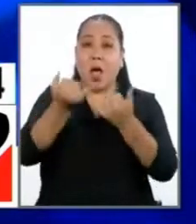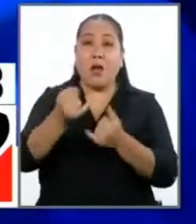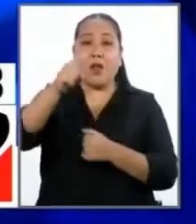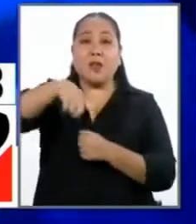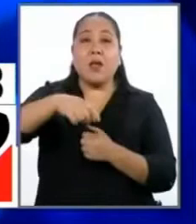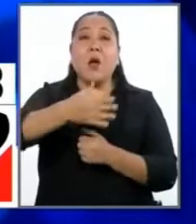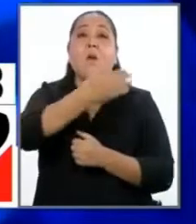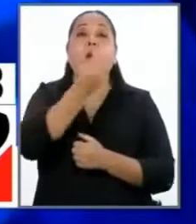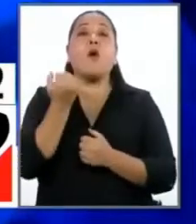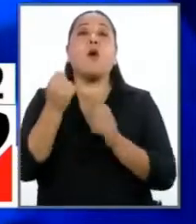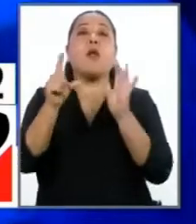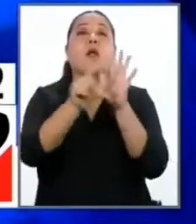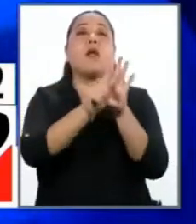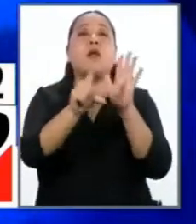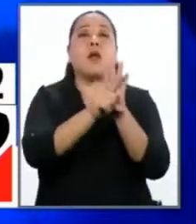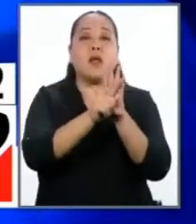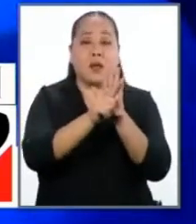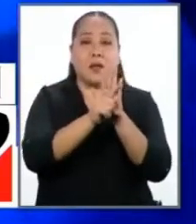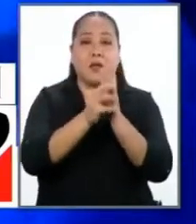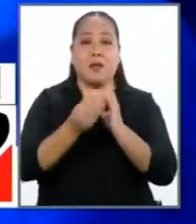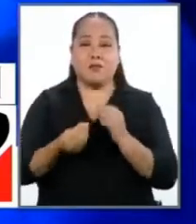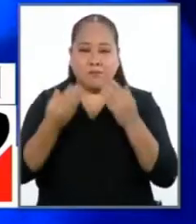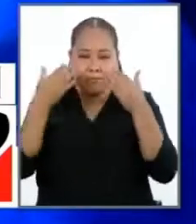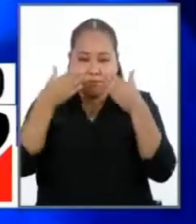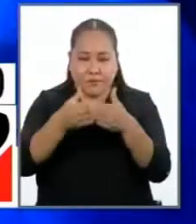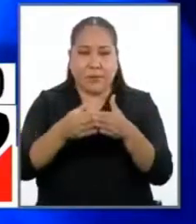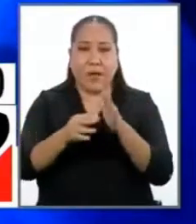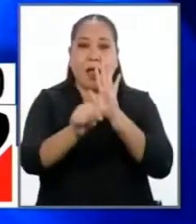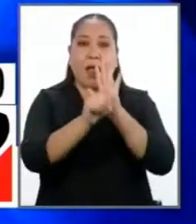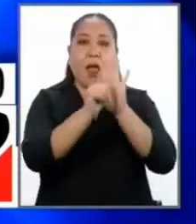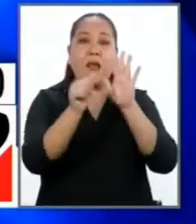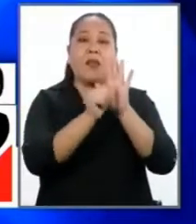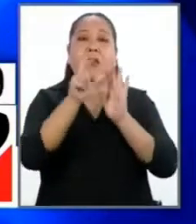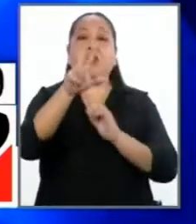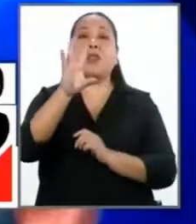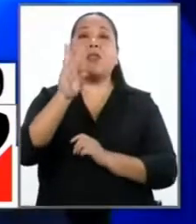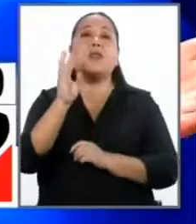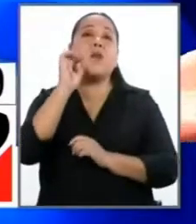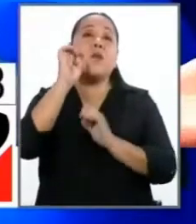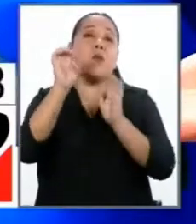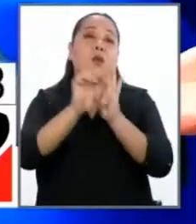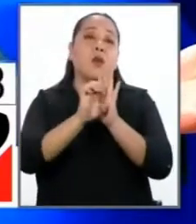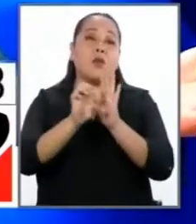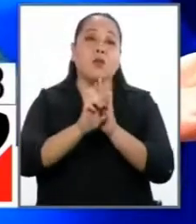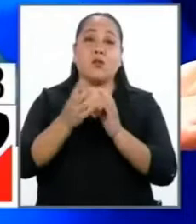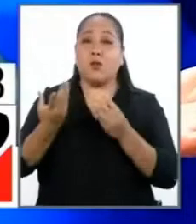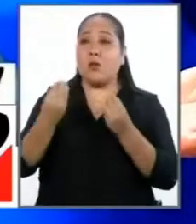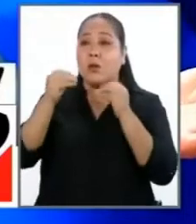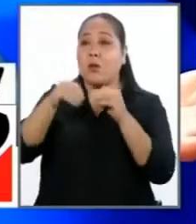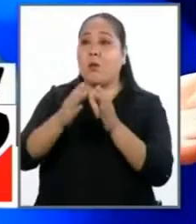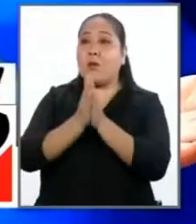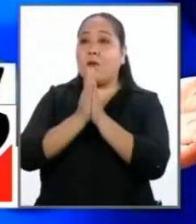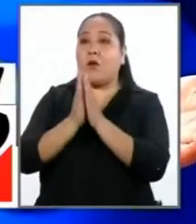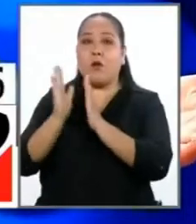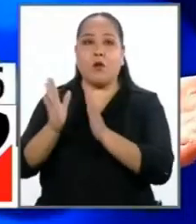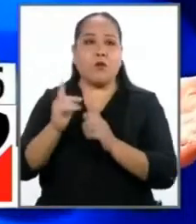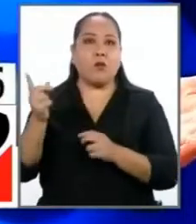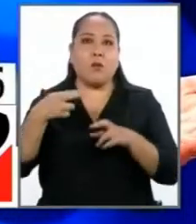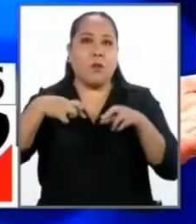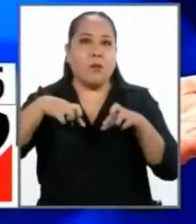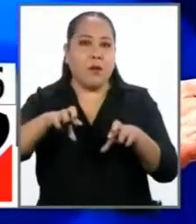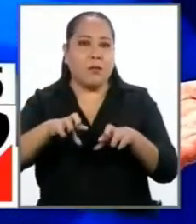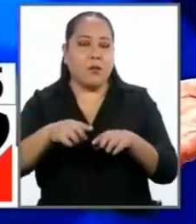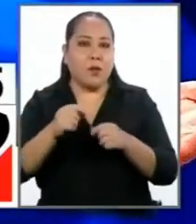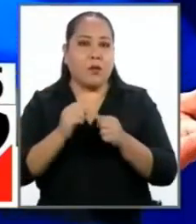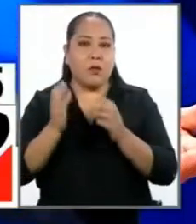ahora mejorar la ley de manera exacta. El artículo 36, por ejemplo, yo le pido que ponga orden, no deja hablar.